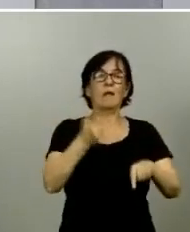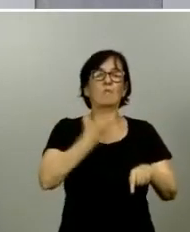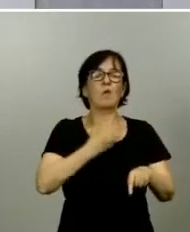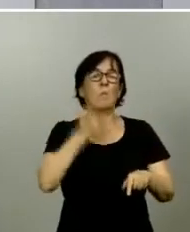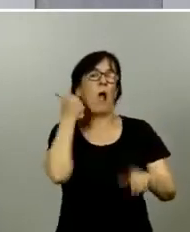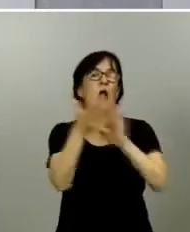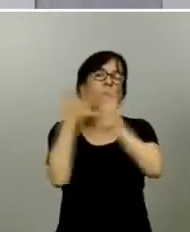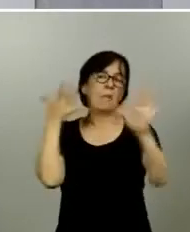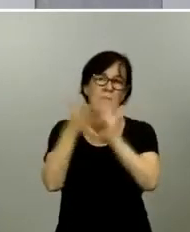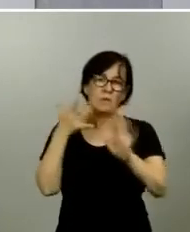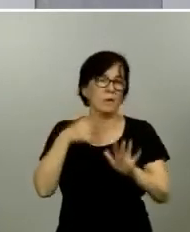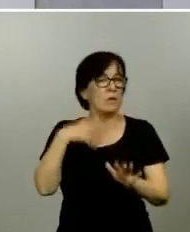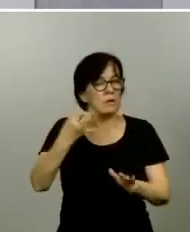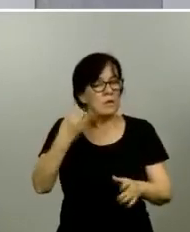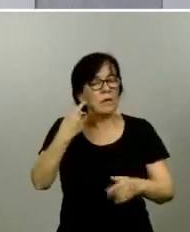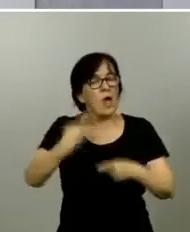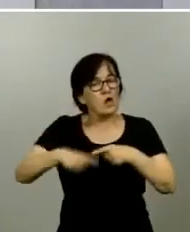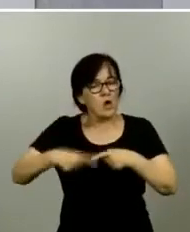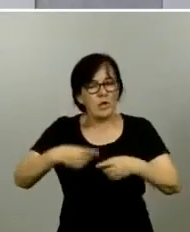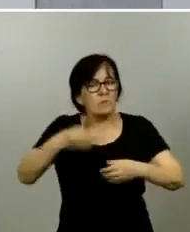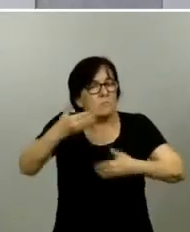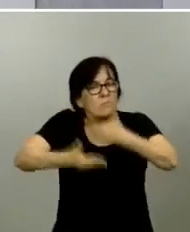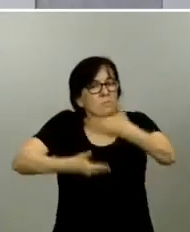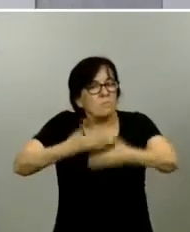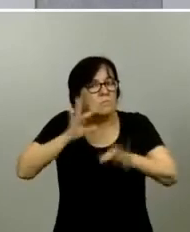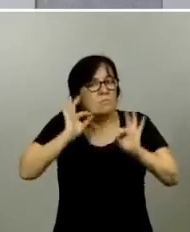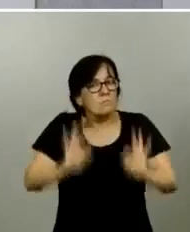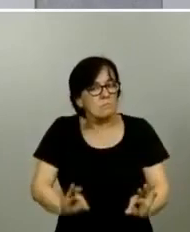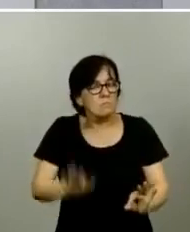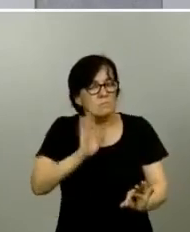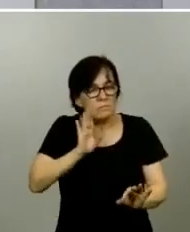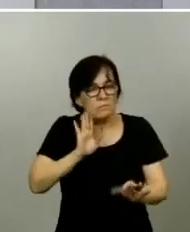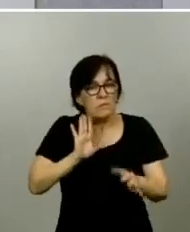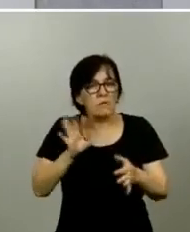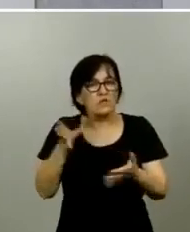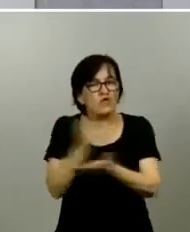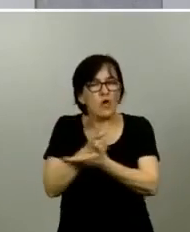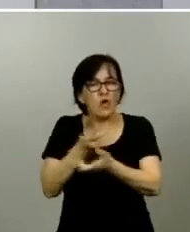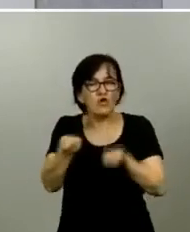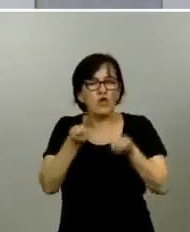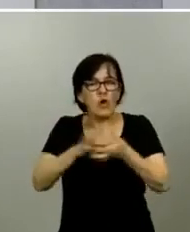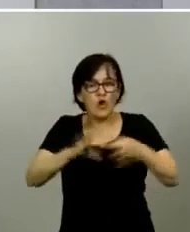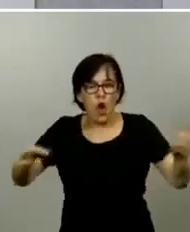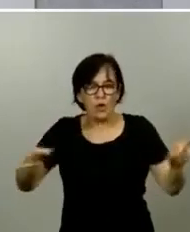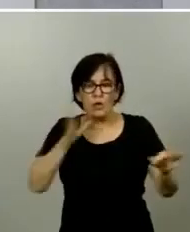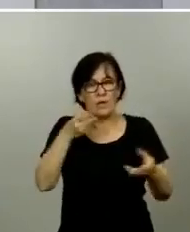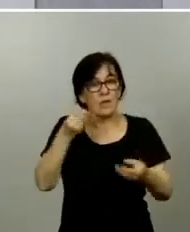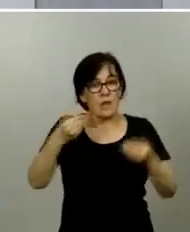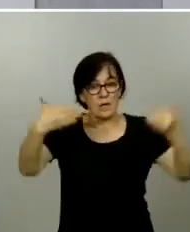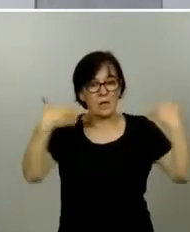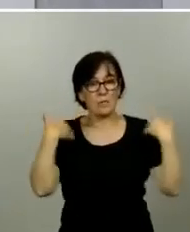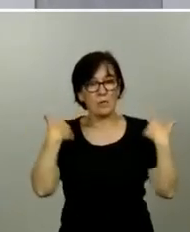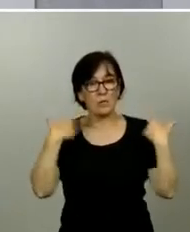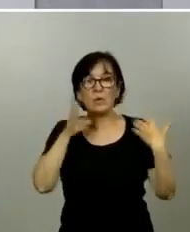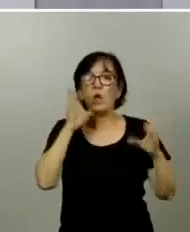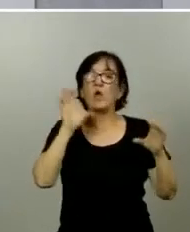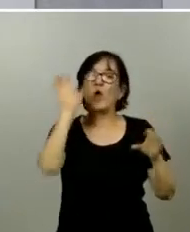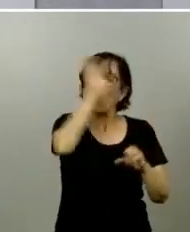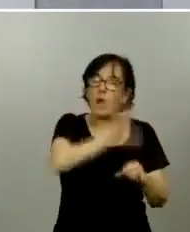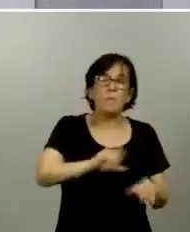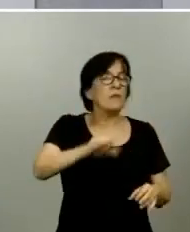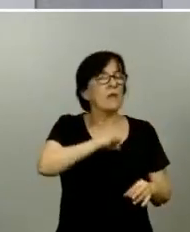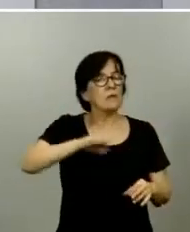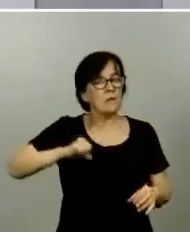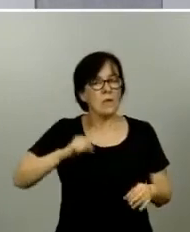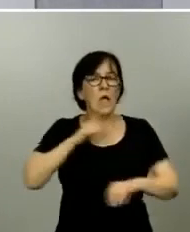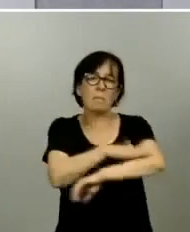hay que hacer las cosas que hay que hacer y hay que hacerlas coordinadamente y a quien corresponde coordinar esta acción es a las comunidades autónomas y al Ministerio